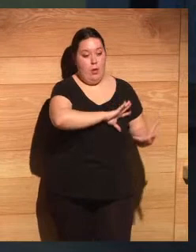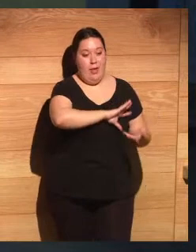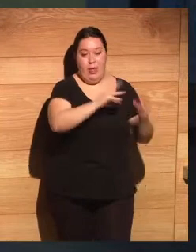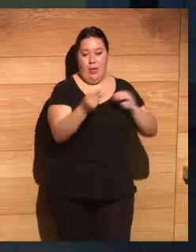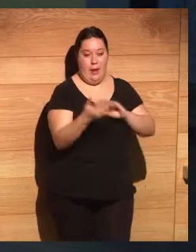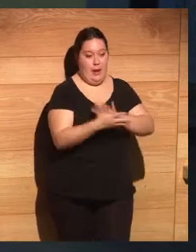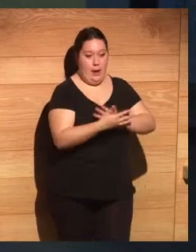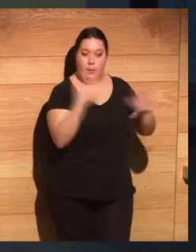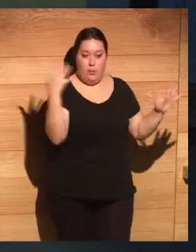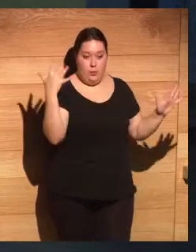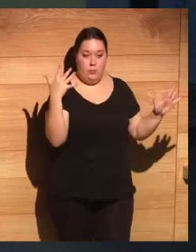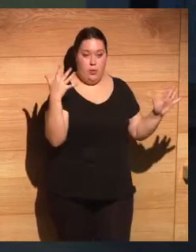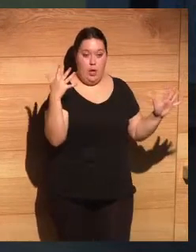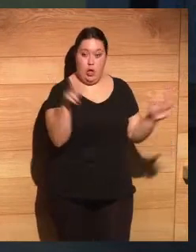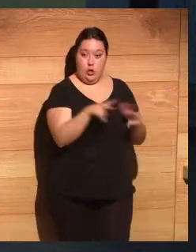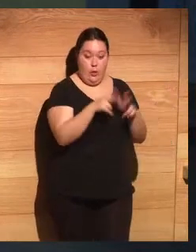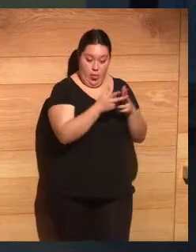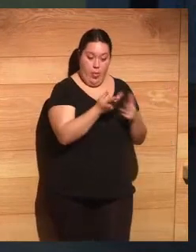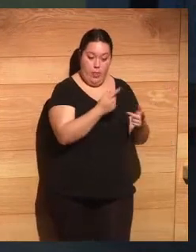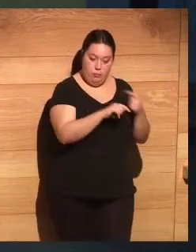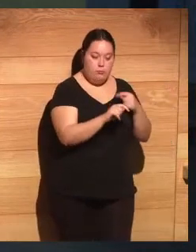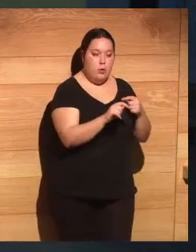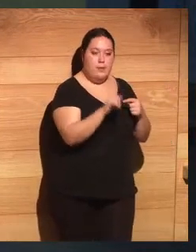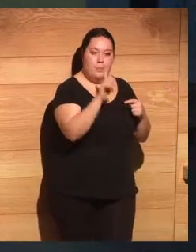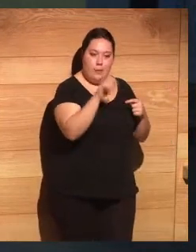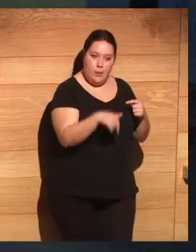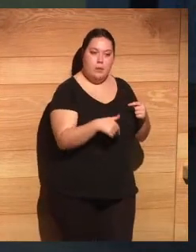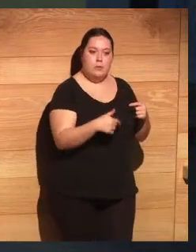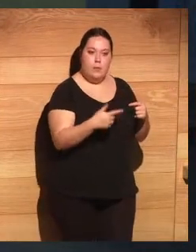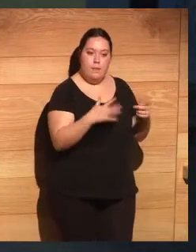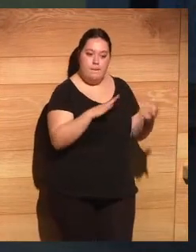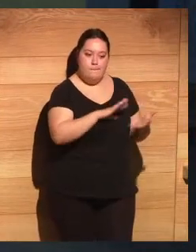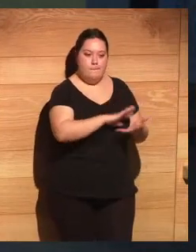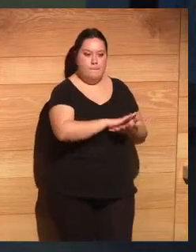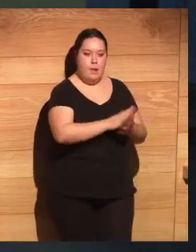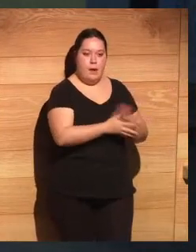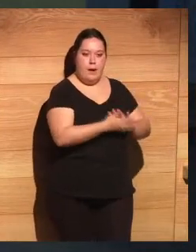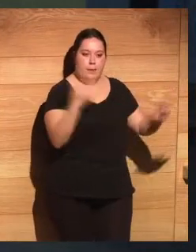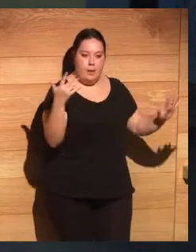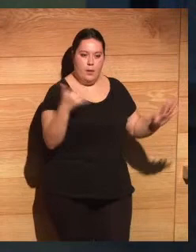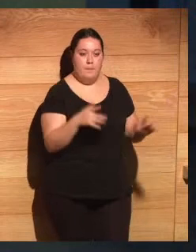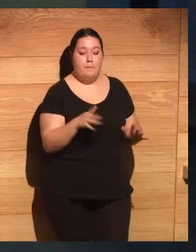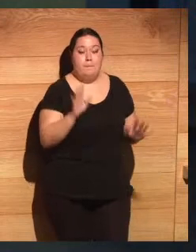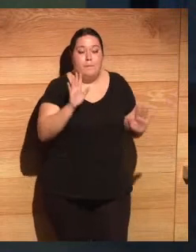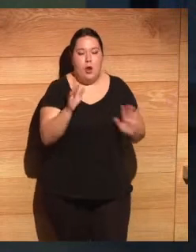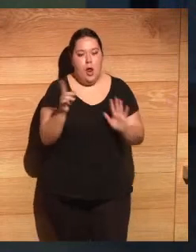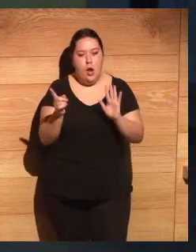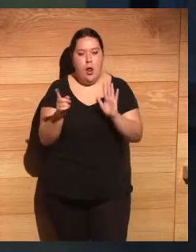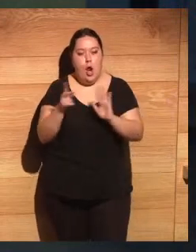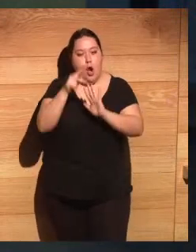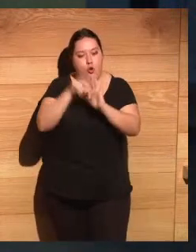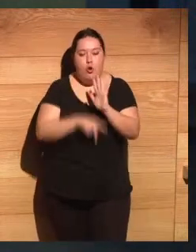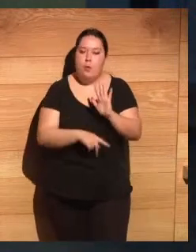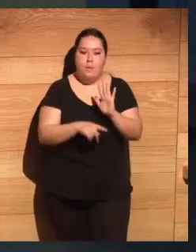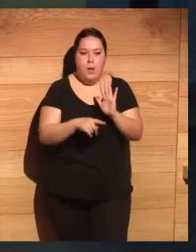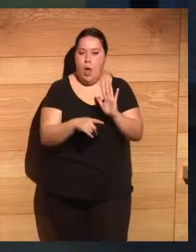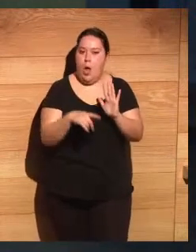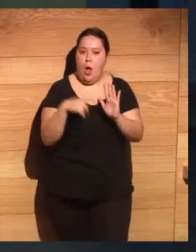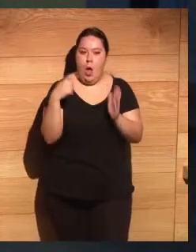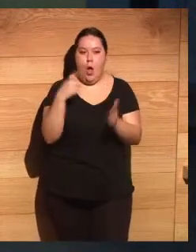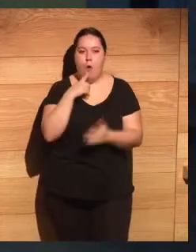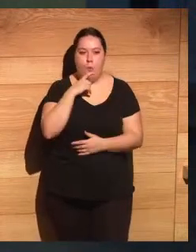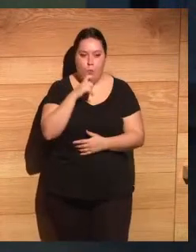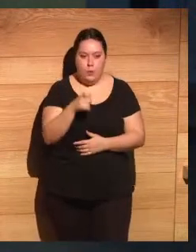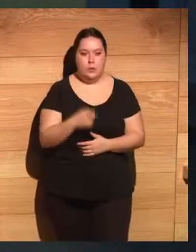sociedad como consumidora también. La norma es muy reacia al cambiar. Nuestra norma laboral en España